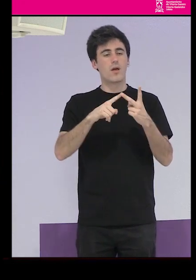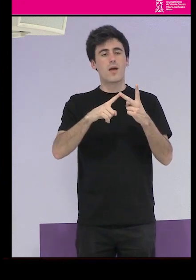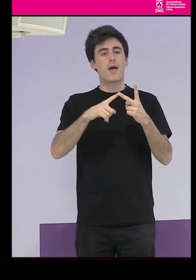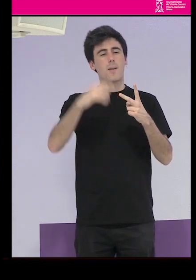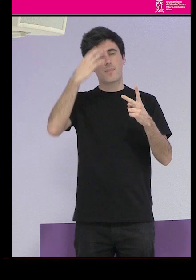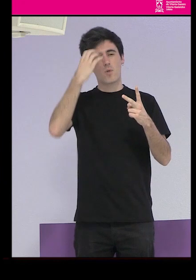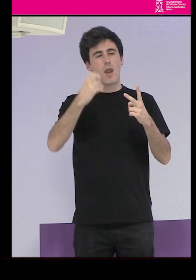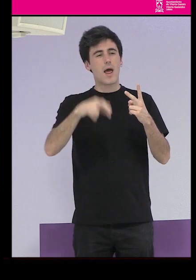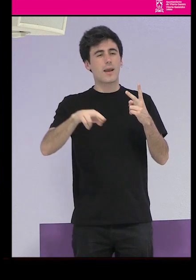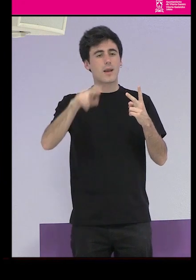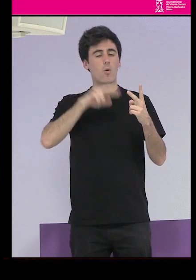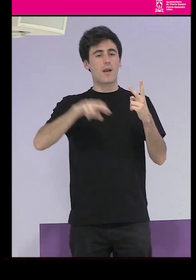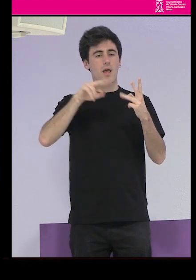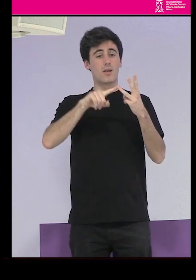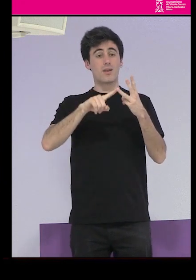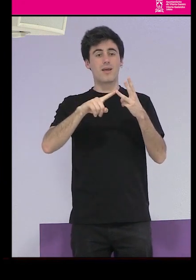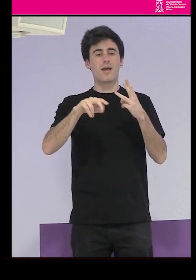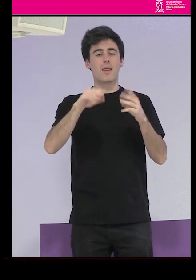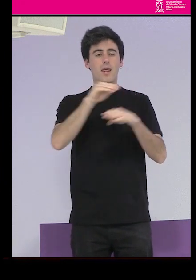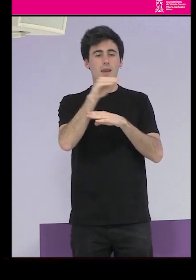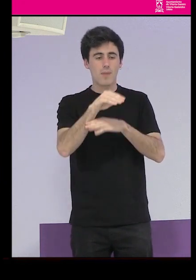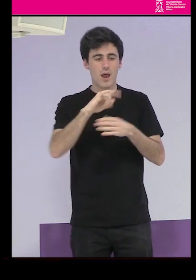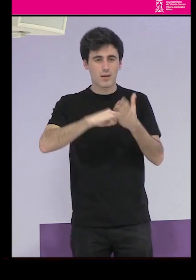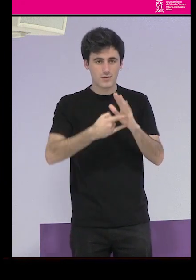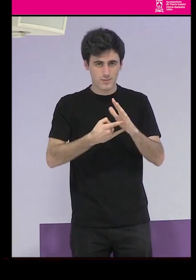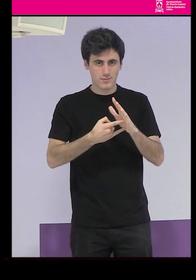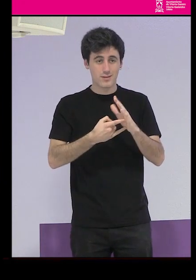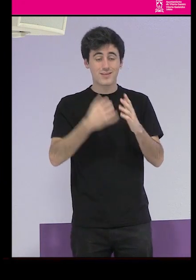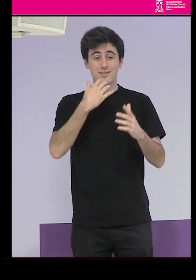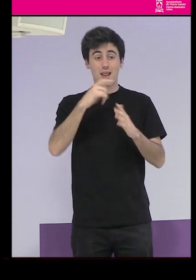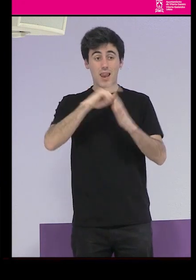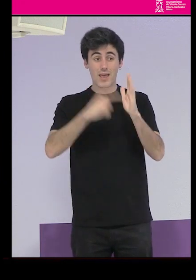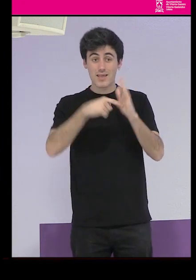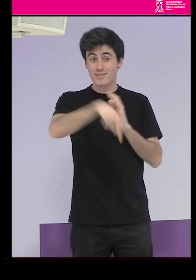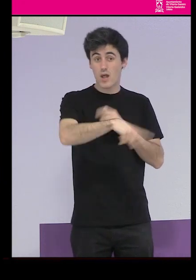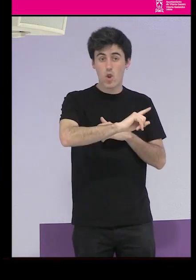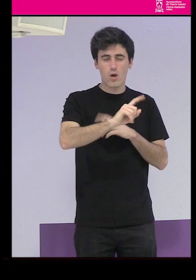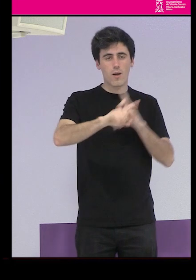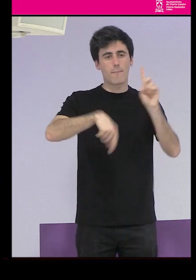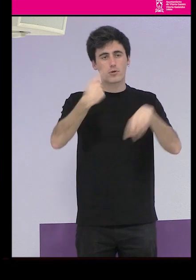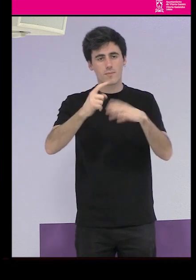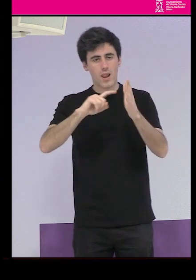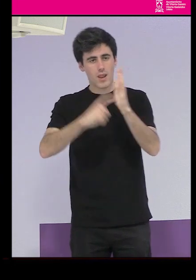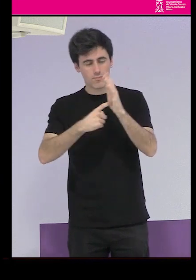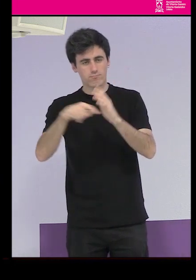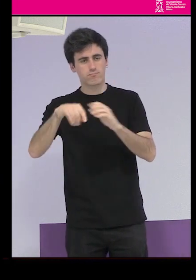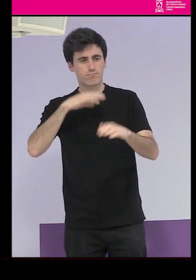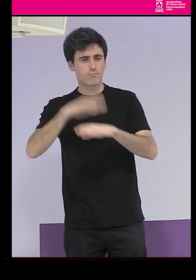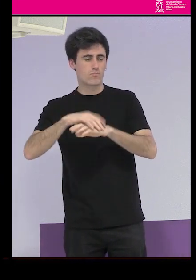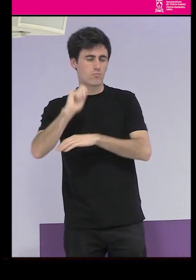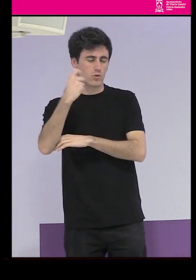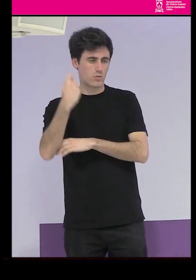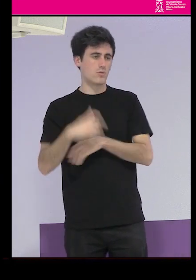si no es esta ley la próxima será así pues tengo que decir más cosas primero bueno